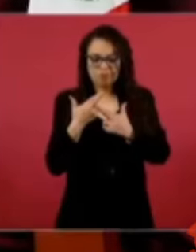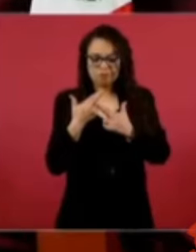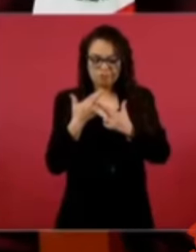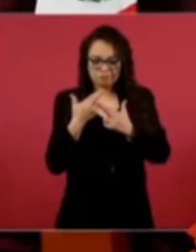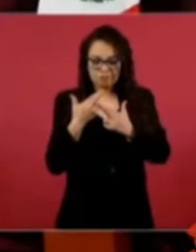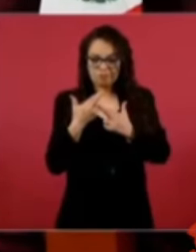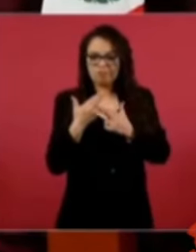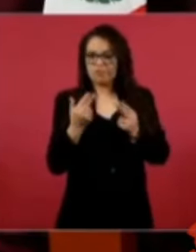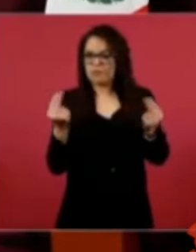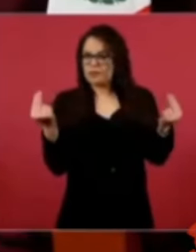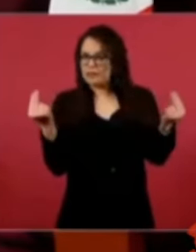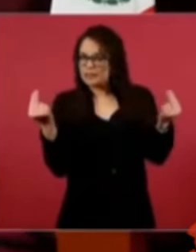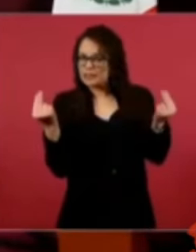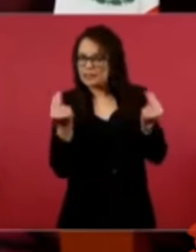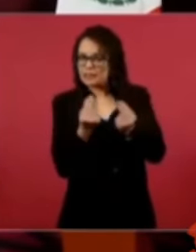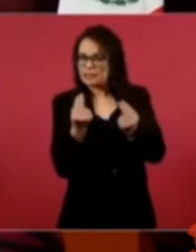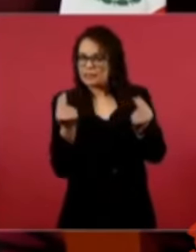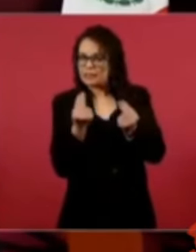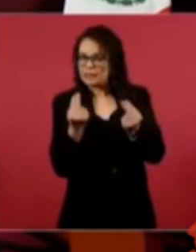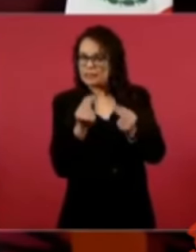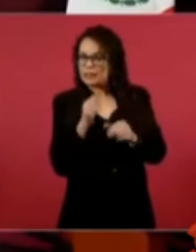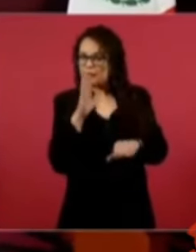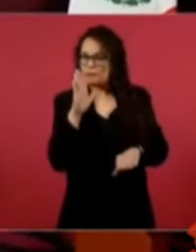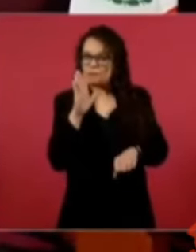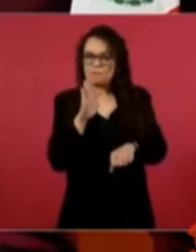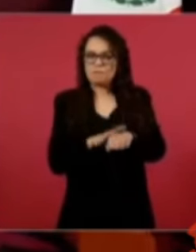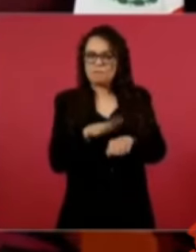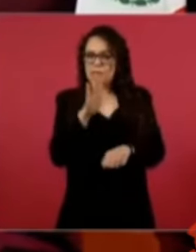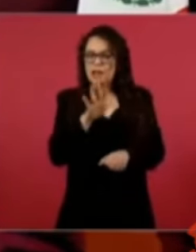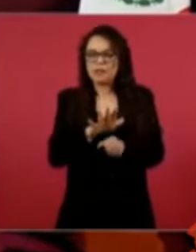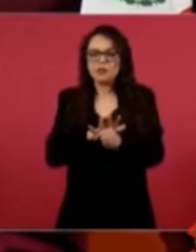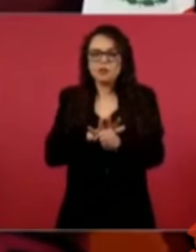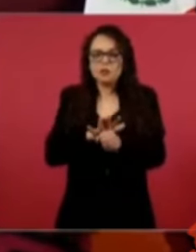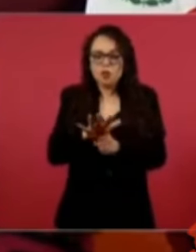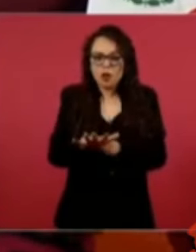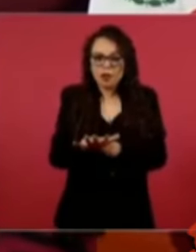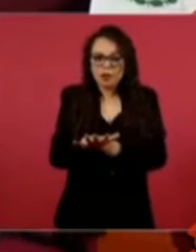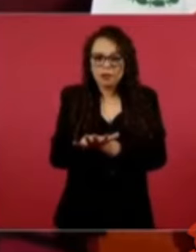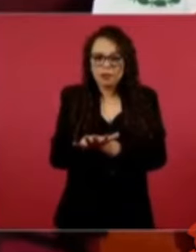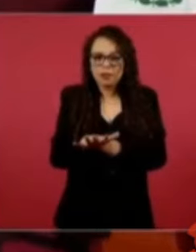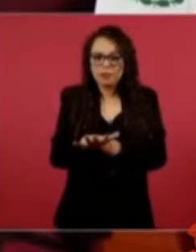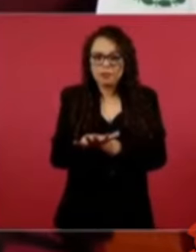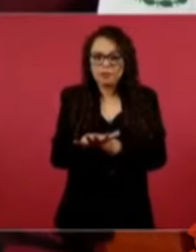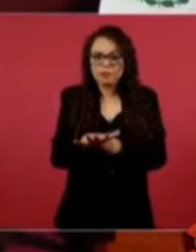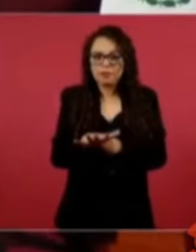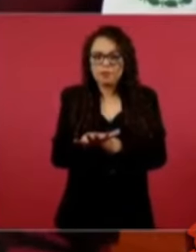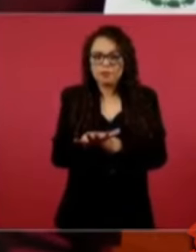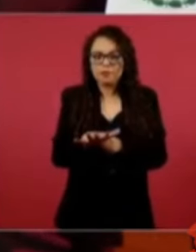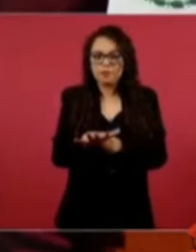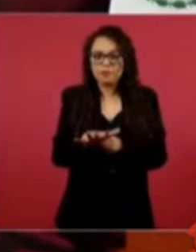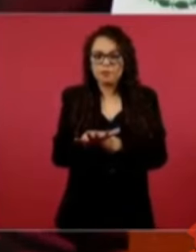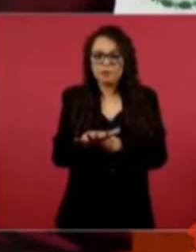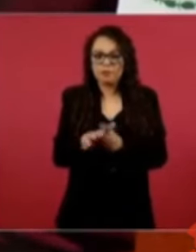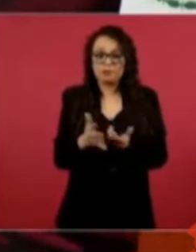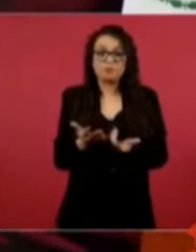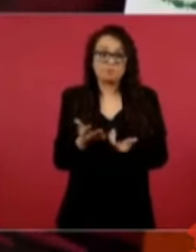de cambiar o lo que urge más